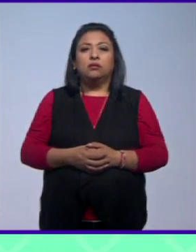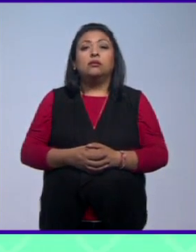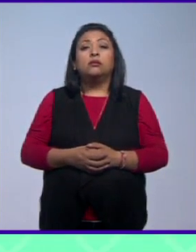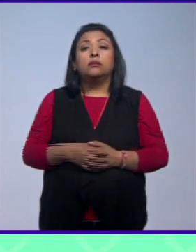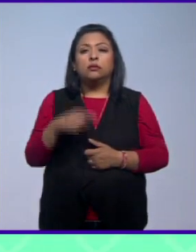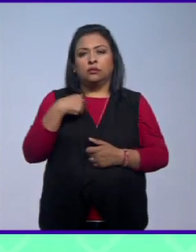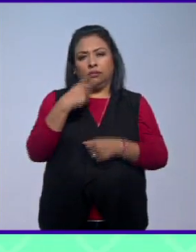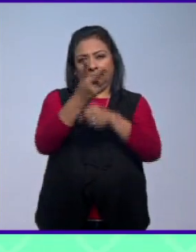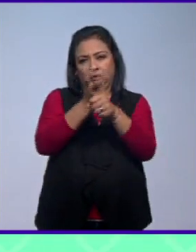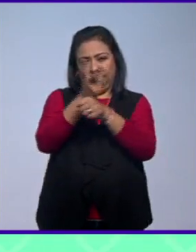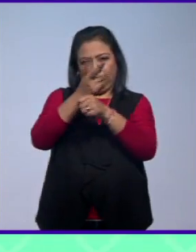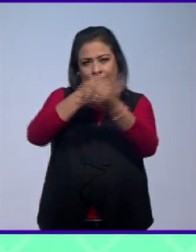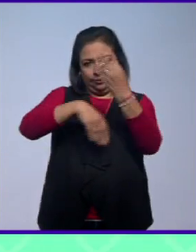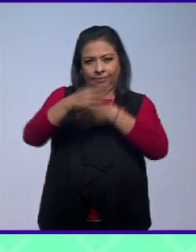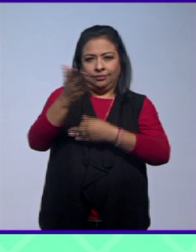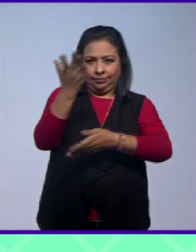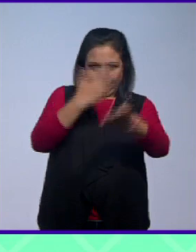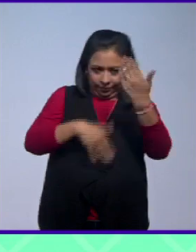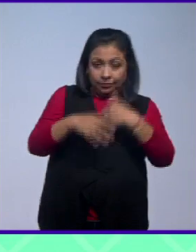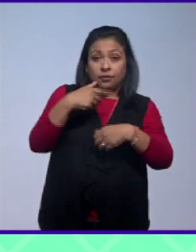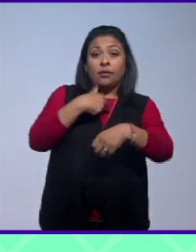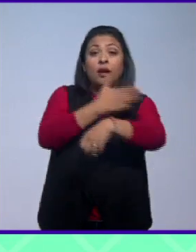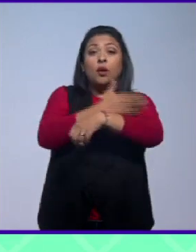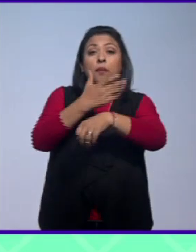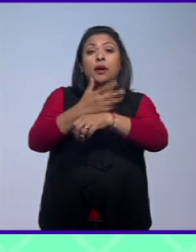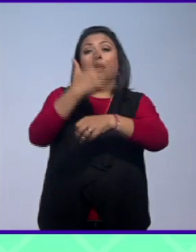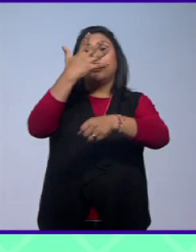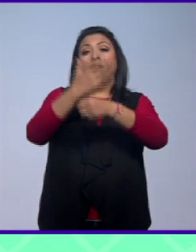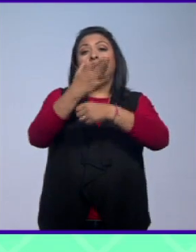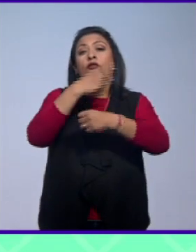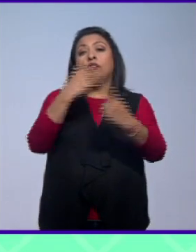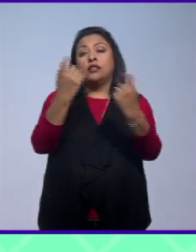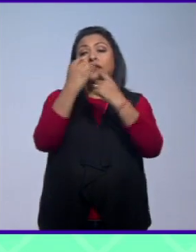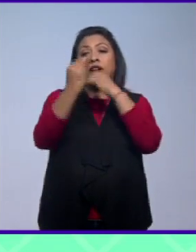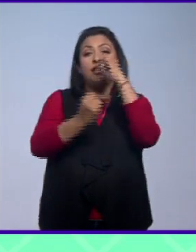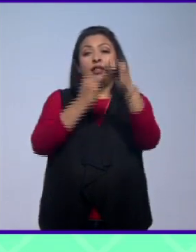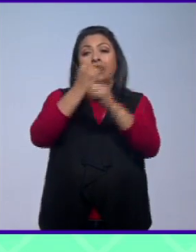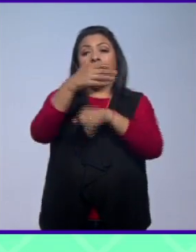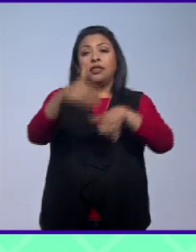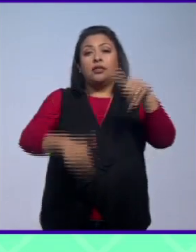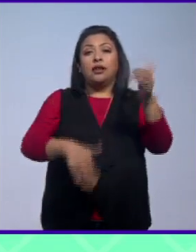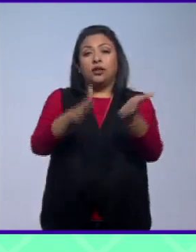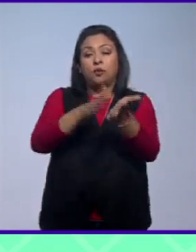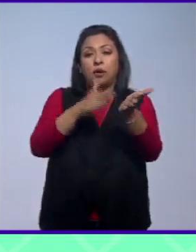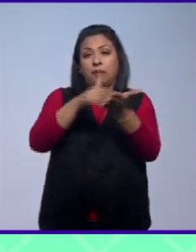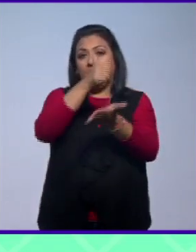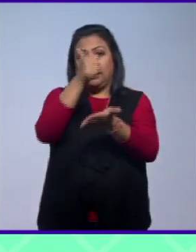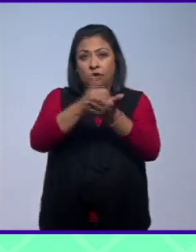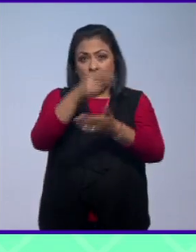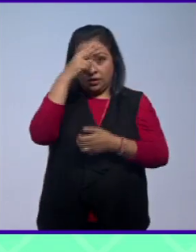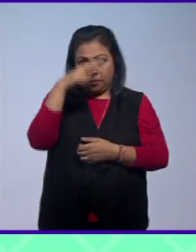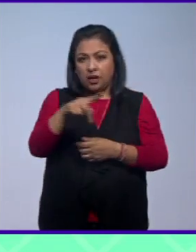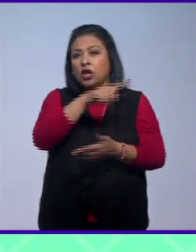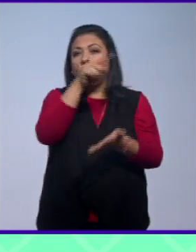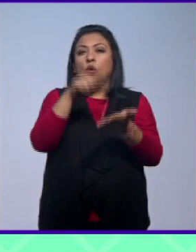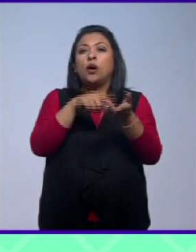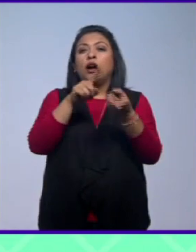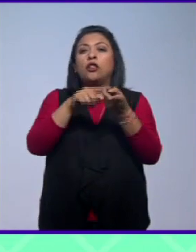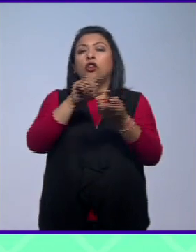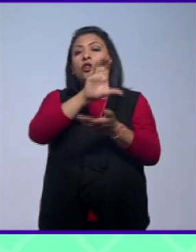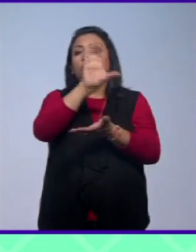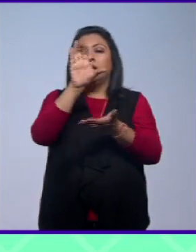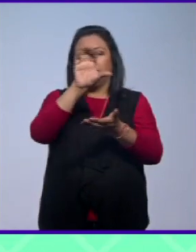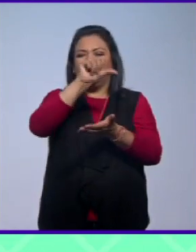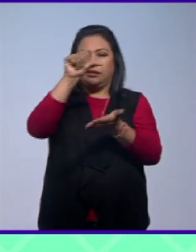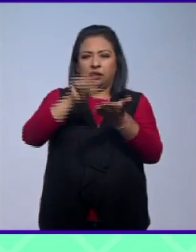Quisiera yo invitar a todos a que vengan a acompañarnos al Quinto Festival Internacional de Teatro de Papel de la Ciudad de México en el Centro Cultural del Bosque.